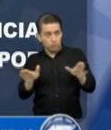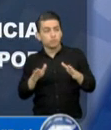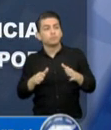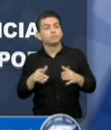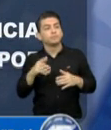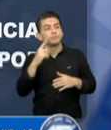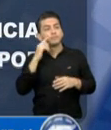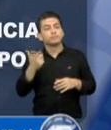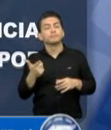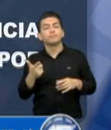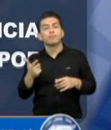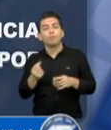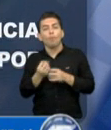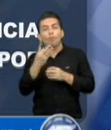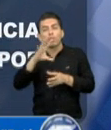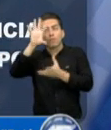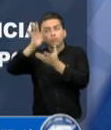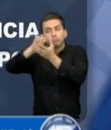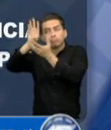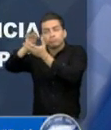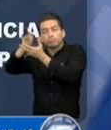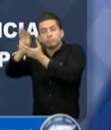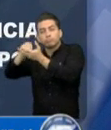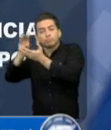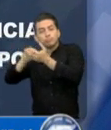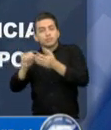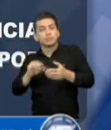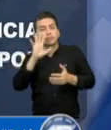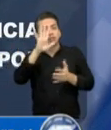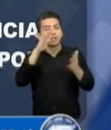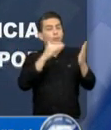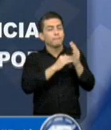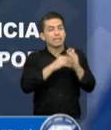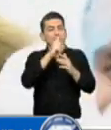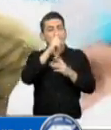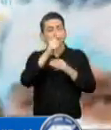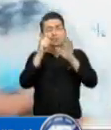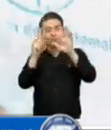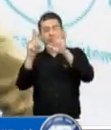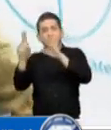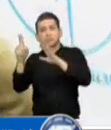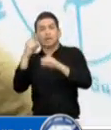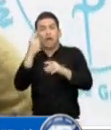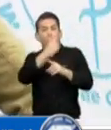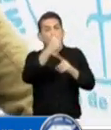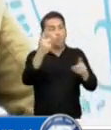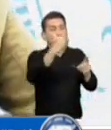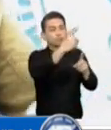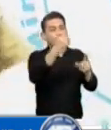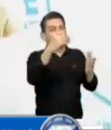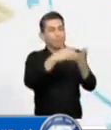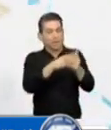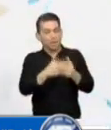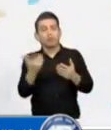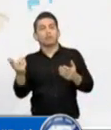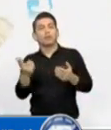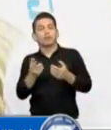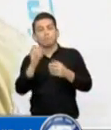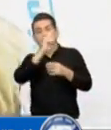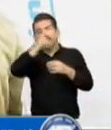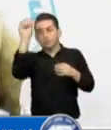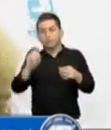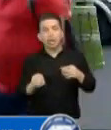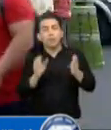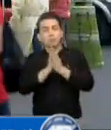acumulada de casos es de 5.166 por cada 100.000 habitantes, en tanto que la tasa de mortalidad es de 108